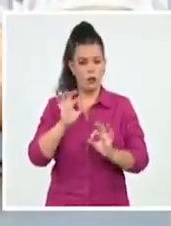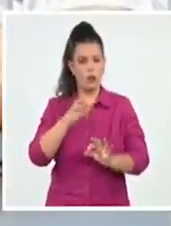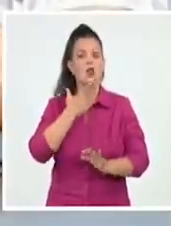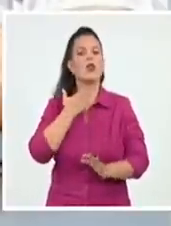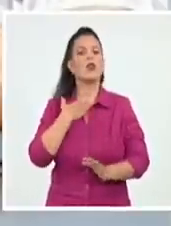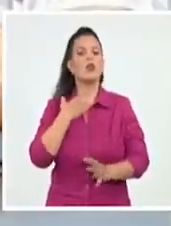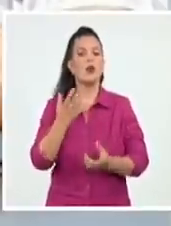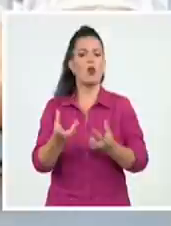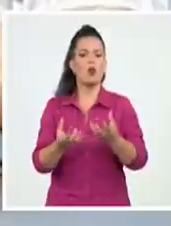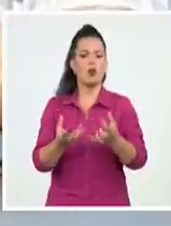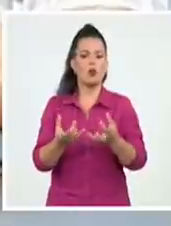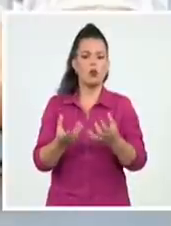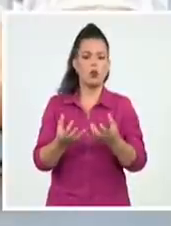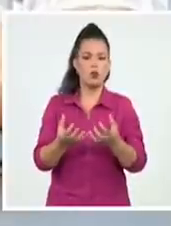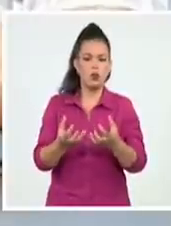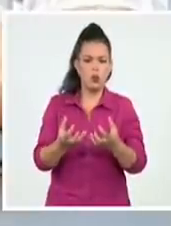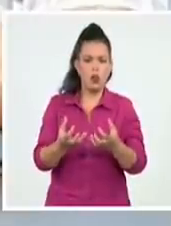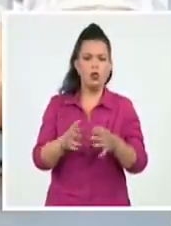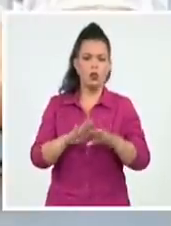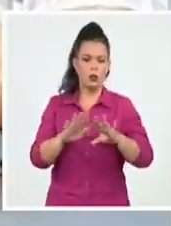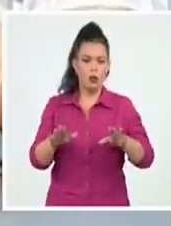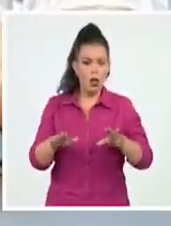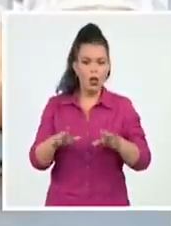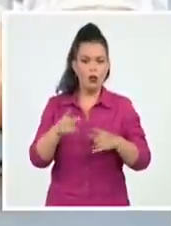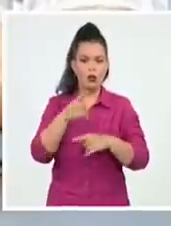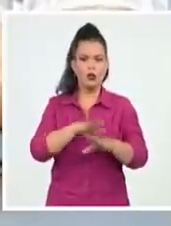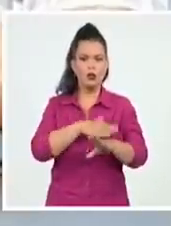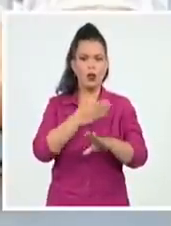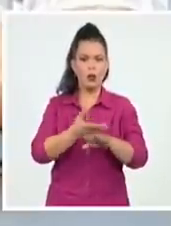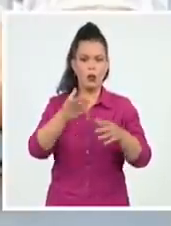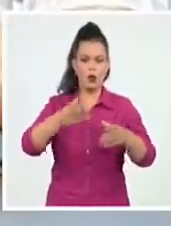cenizas serán depositadas en el Panteón de los Veteranos de la Necrópolis de Colón.